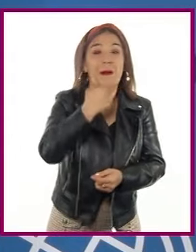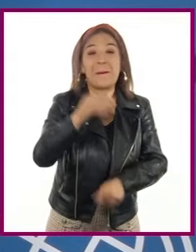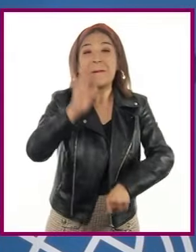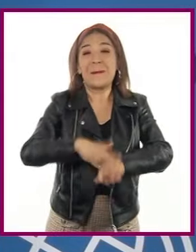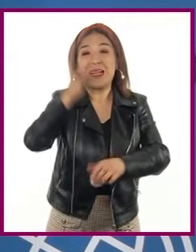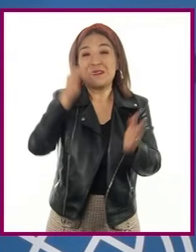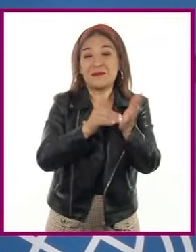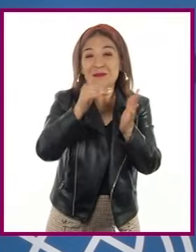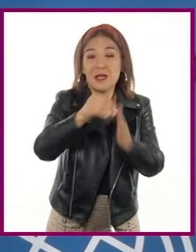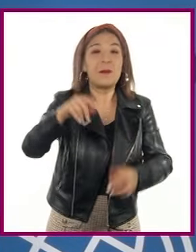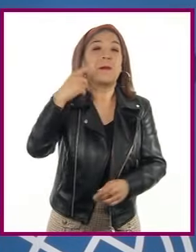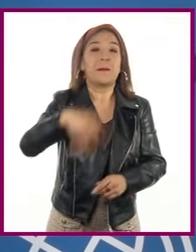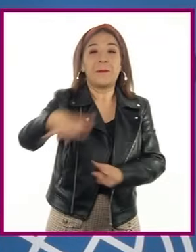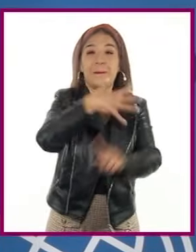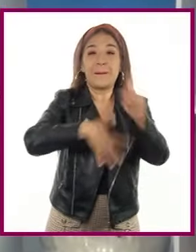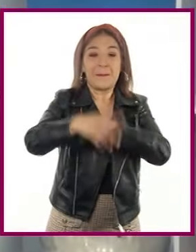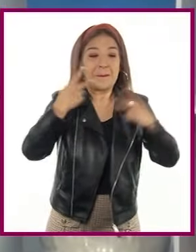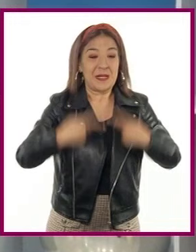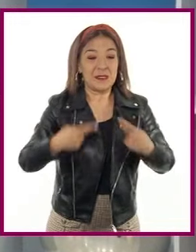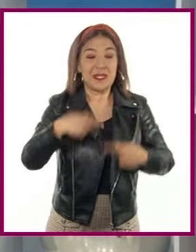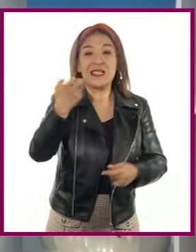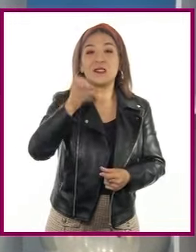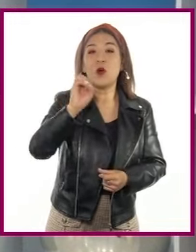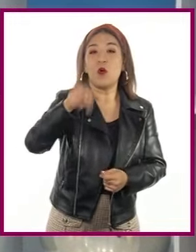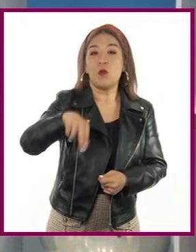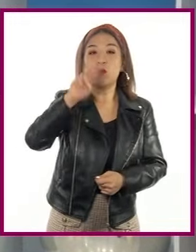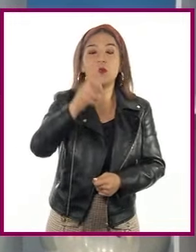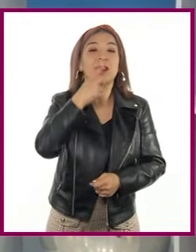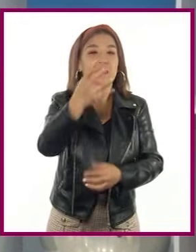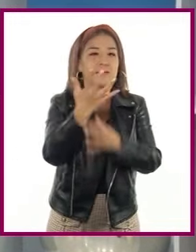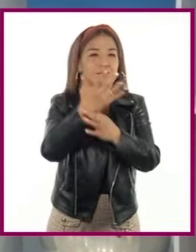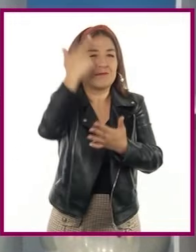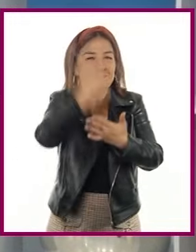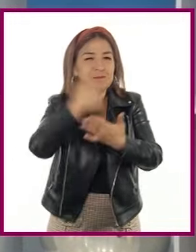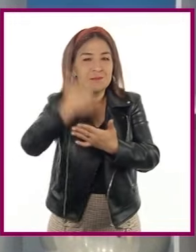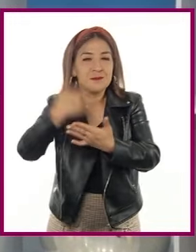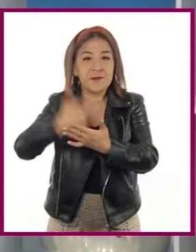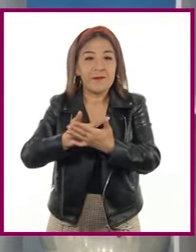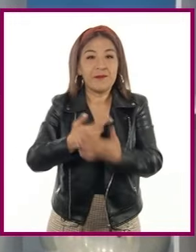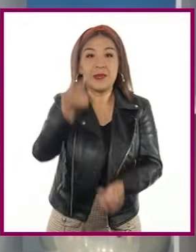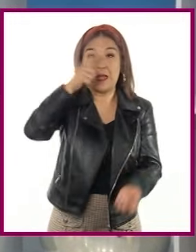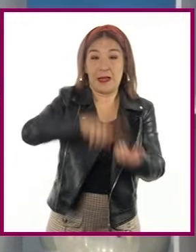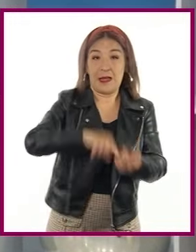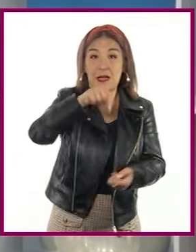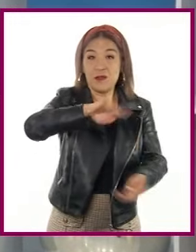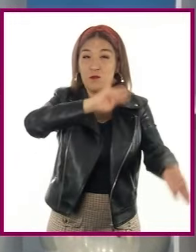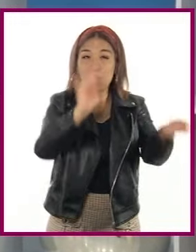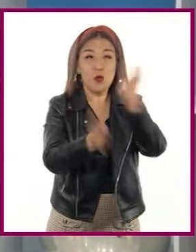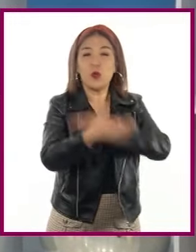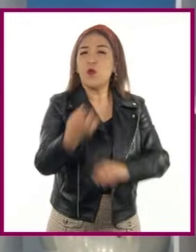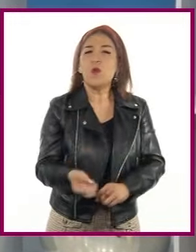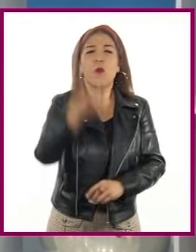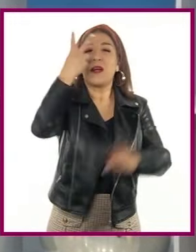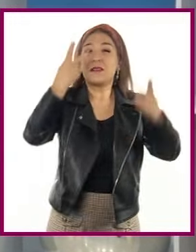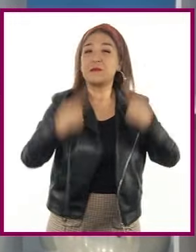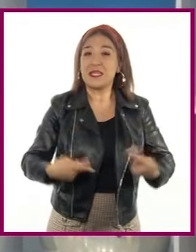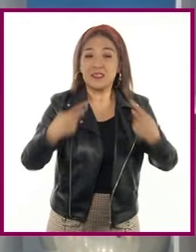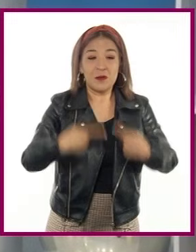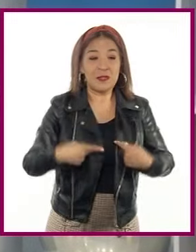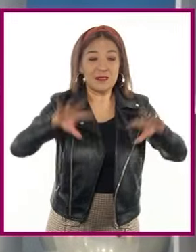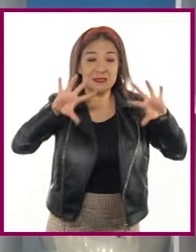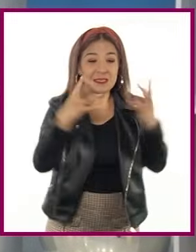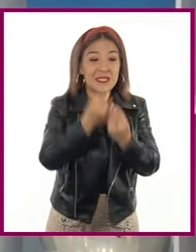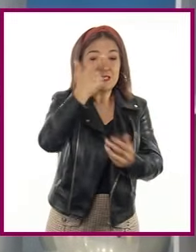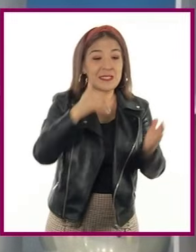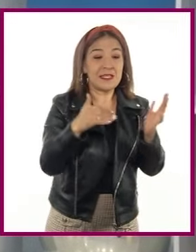Según cifras de la Organización de las Naciones Unidas, ONU, en el mundo somos aproximadamente 7.700